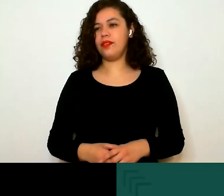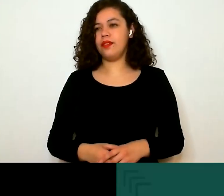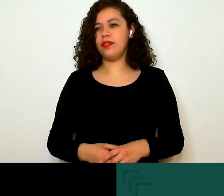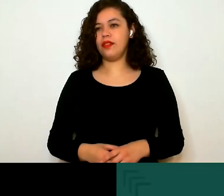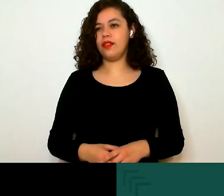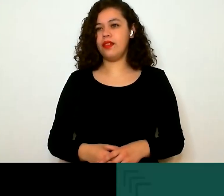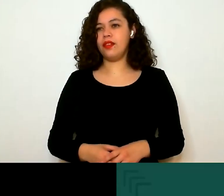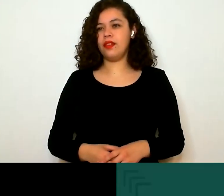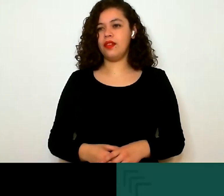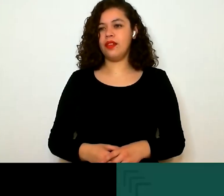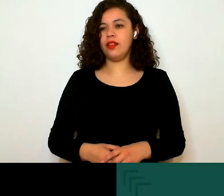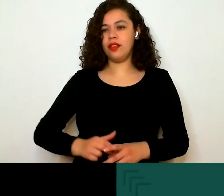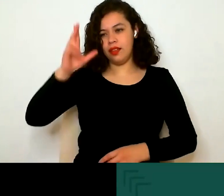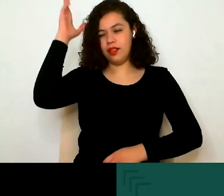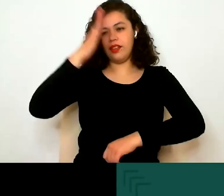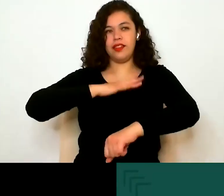Hola, buenos días.